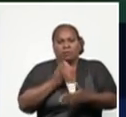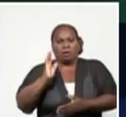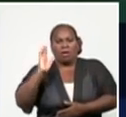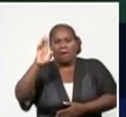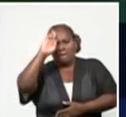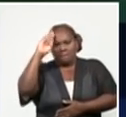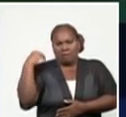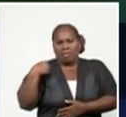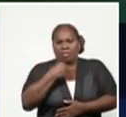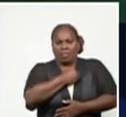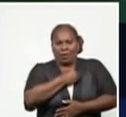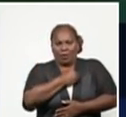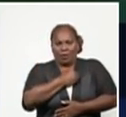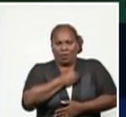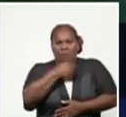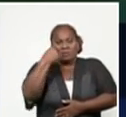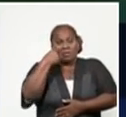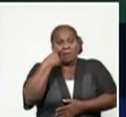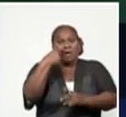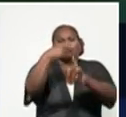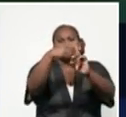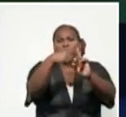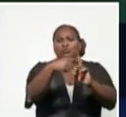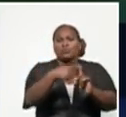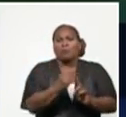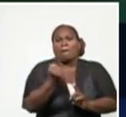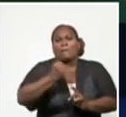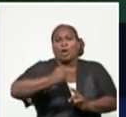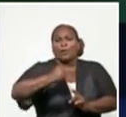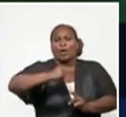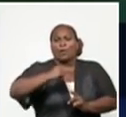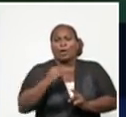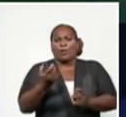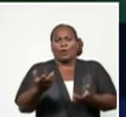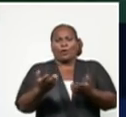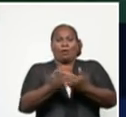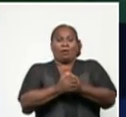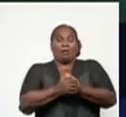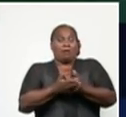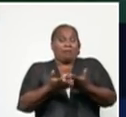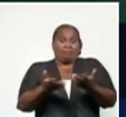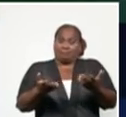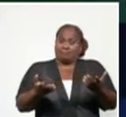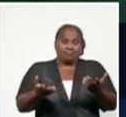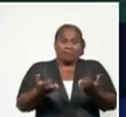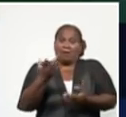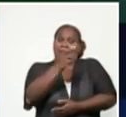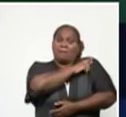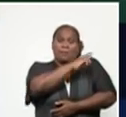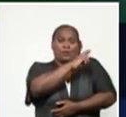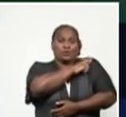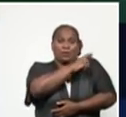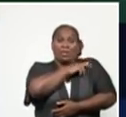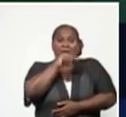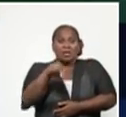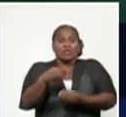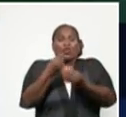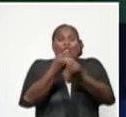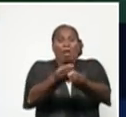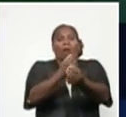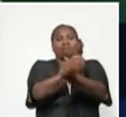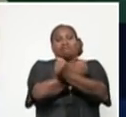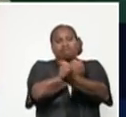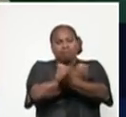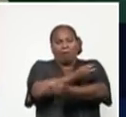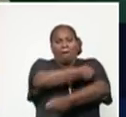dudas, se encuentra una suma de violaciones, de irresponsabilidades que no generan que pongamos en riesgo a nuestra población